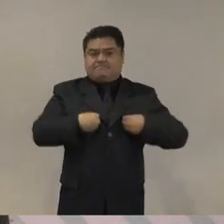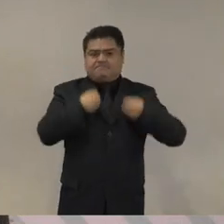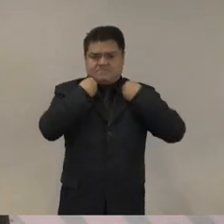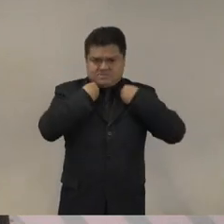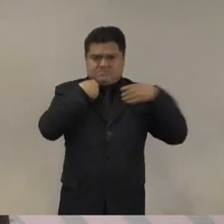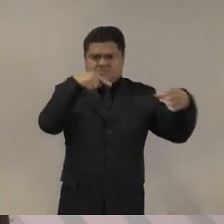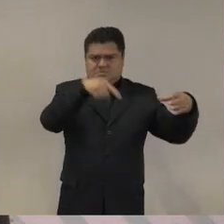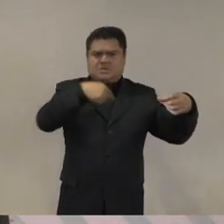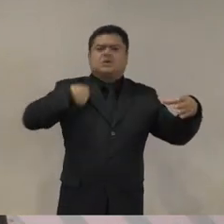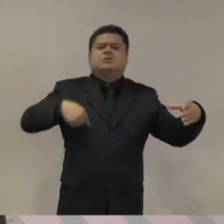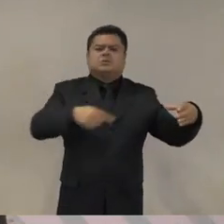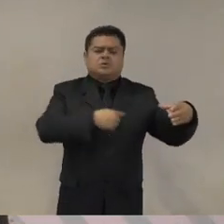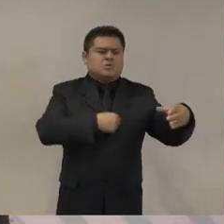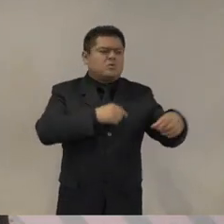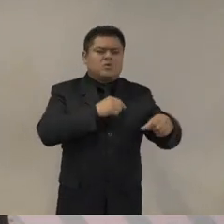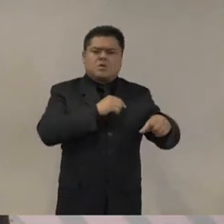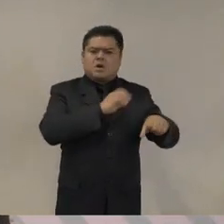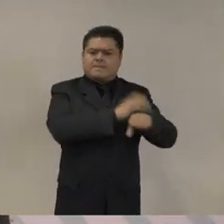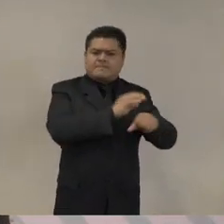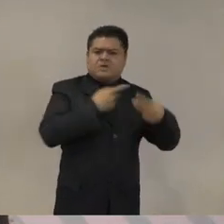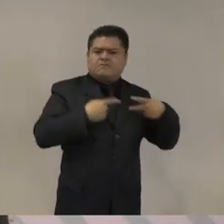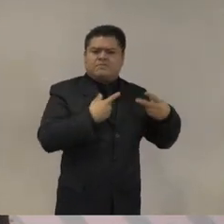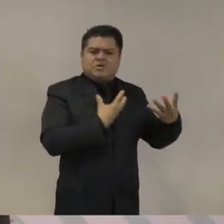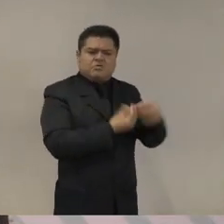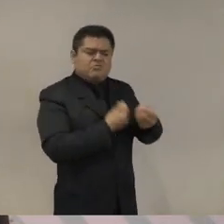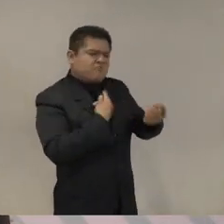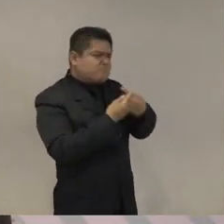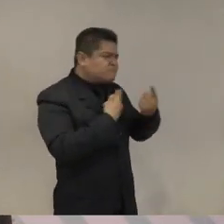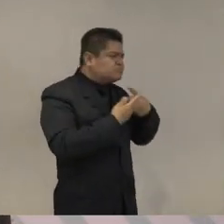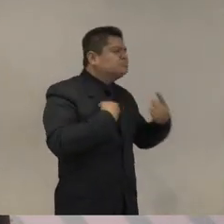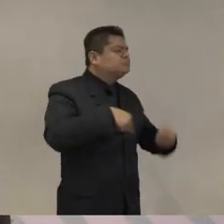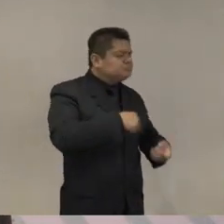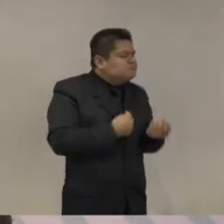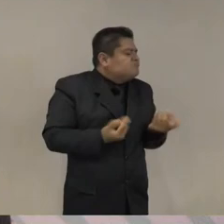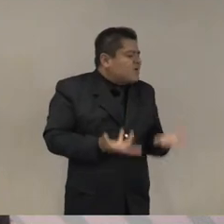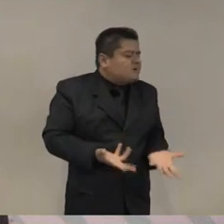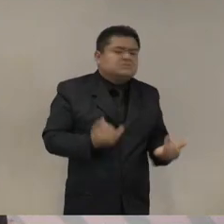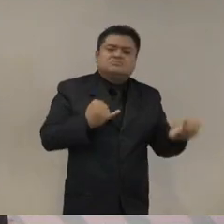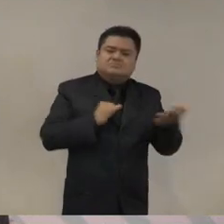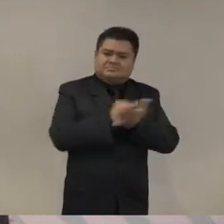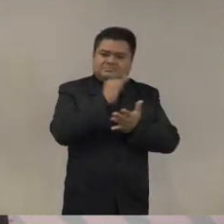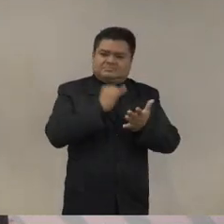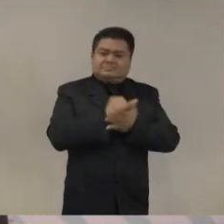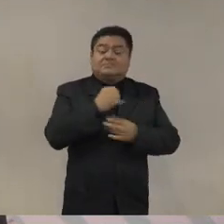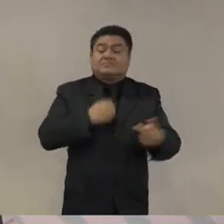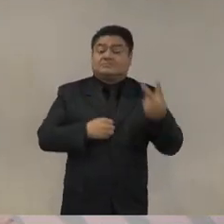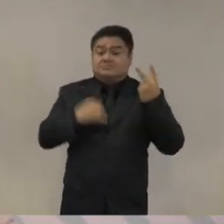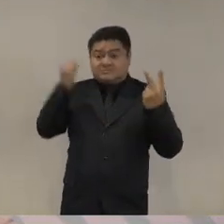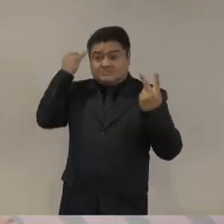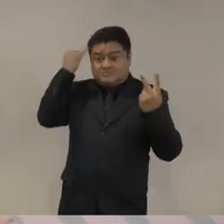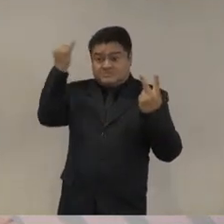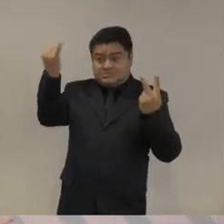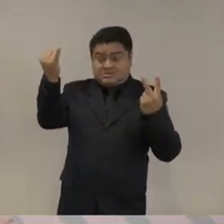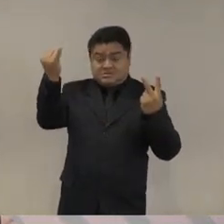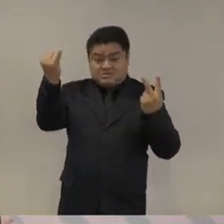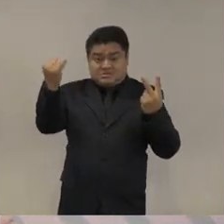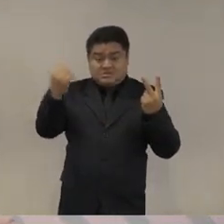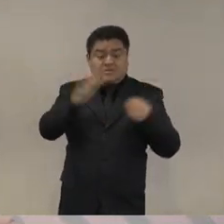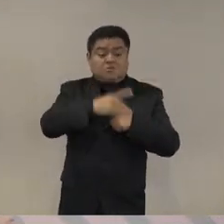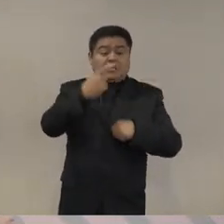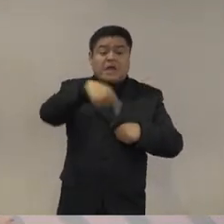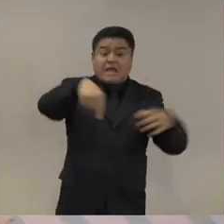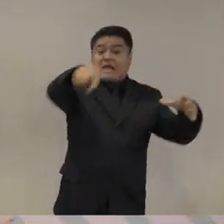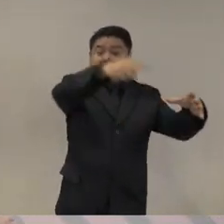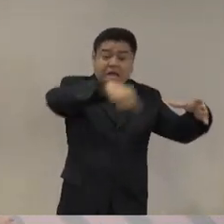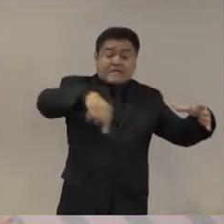y frente a dos ideas predominantes de las causas o las raíces de la inseguridad que estaba viviendo la